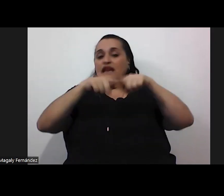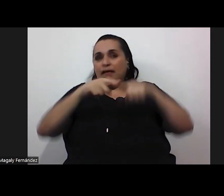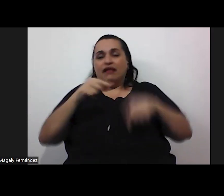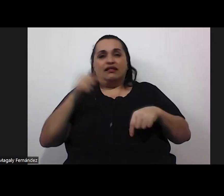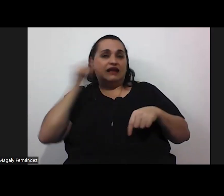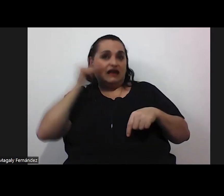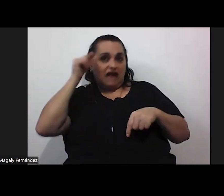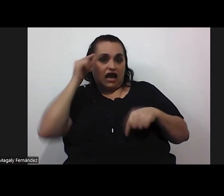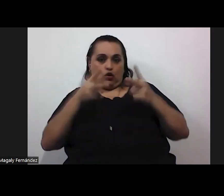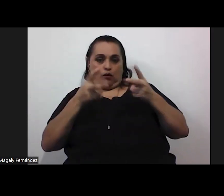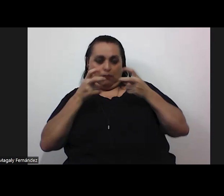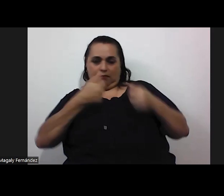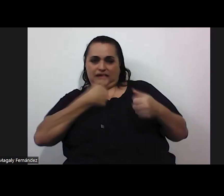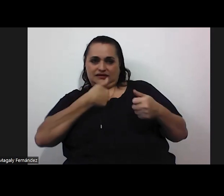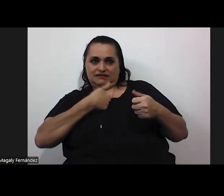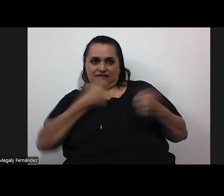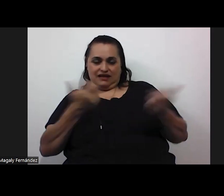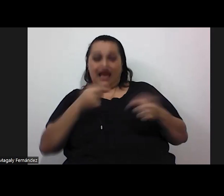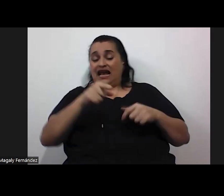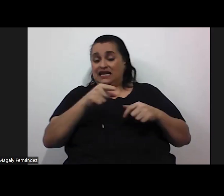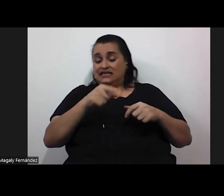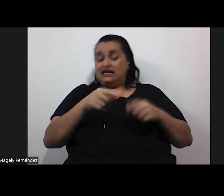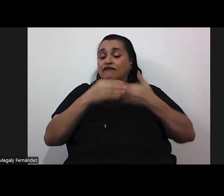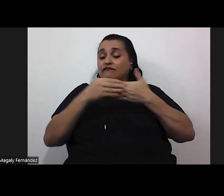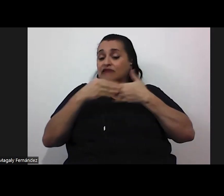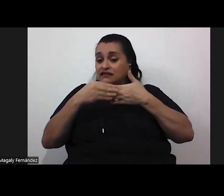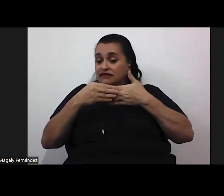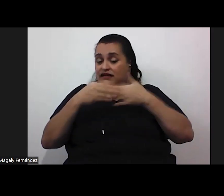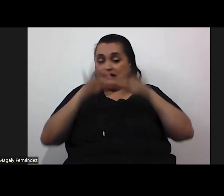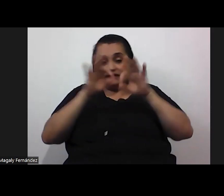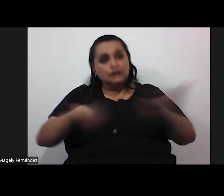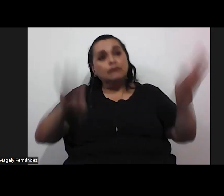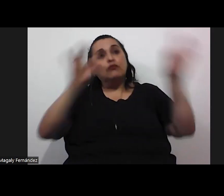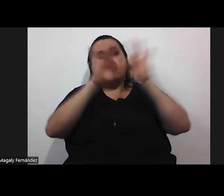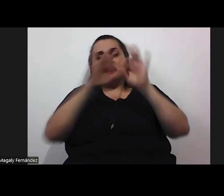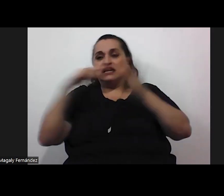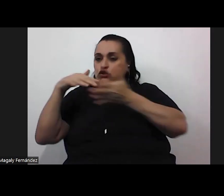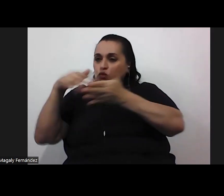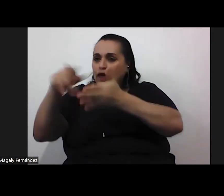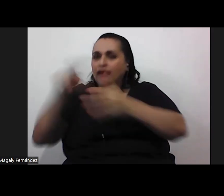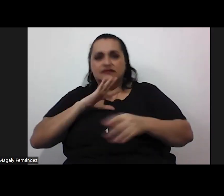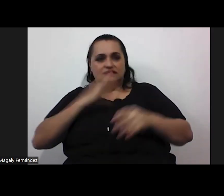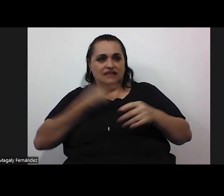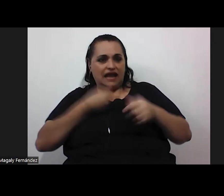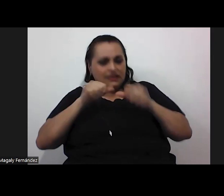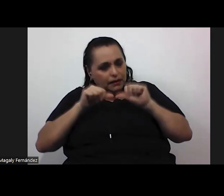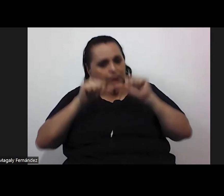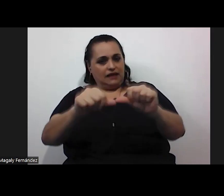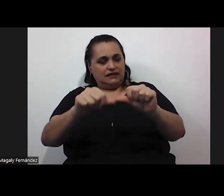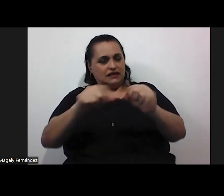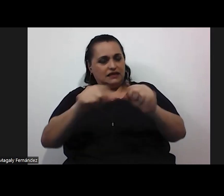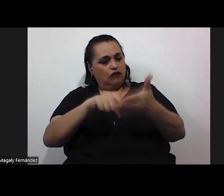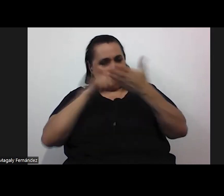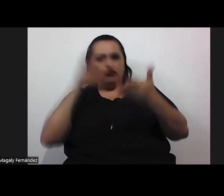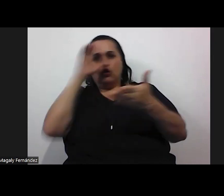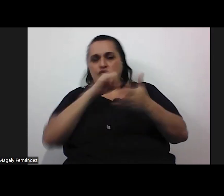entonces creo que esta flexibilidad para los estudiantes trans es importante para que permanezcan en el sistema educativo y que reconozcamos también su